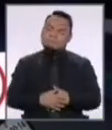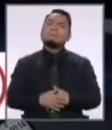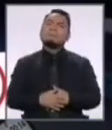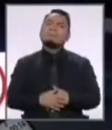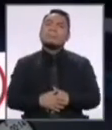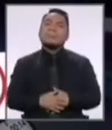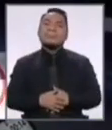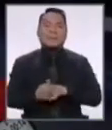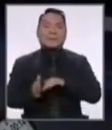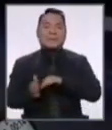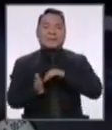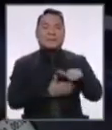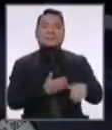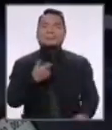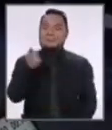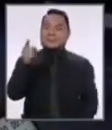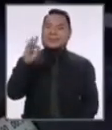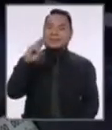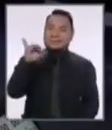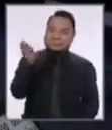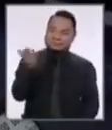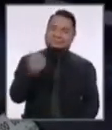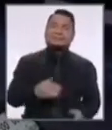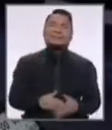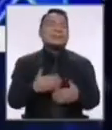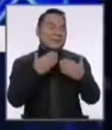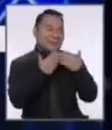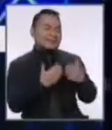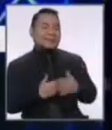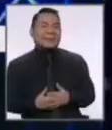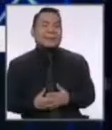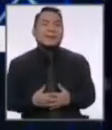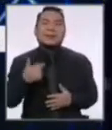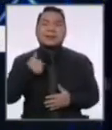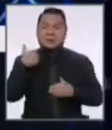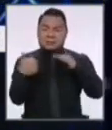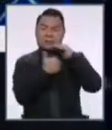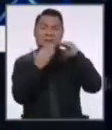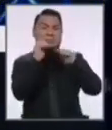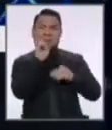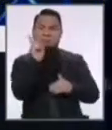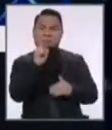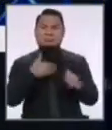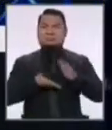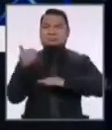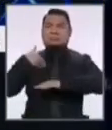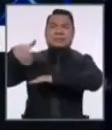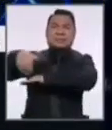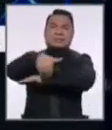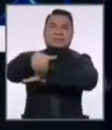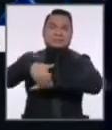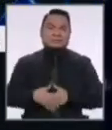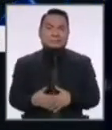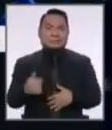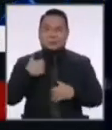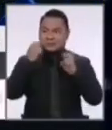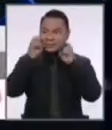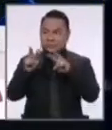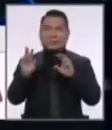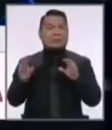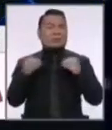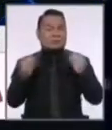El señor Forza. Gracias. Muchas gracias. Yo no hice cuarentena, yo estuve en la calle. Yo estuve viendo